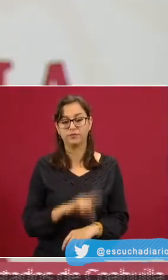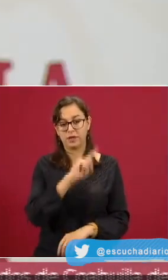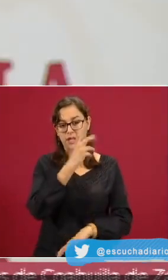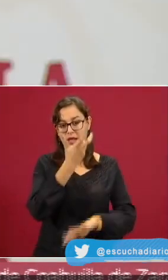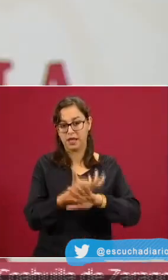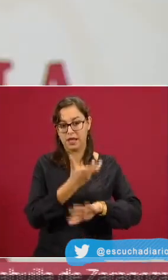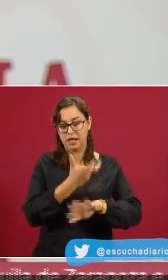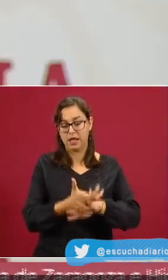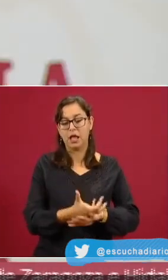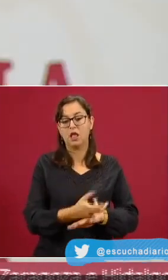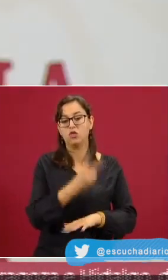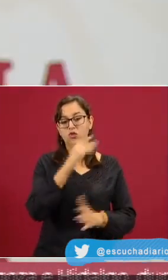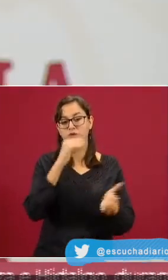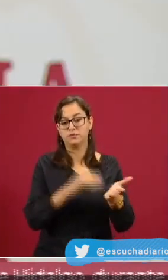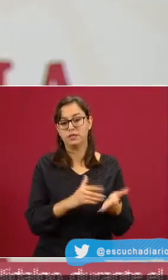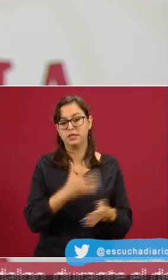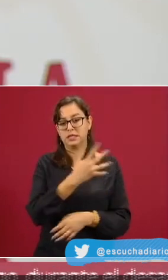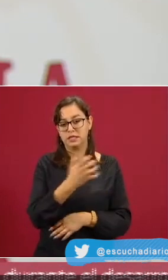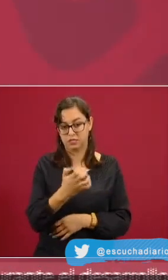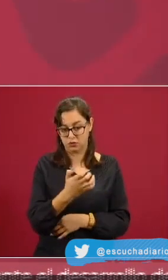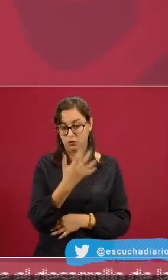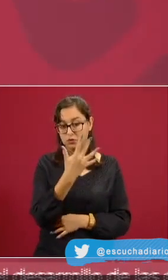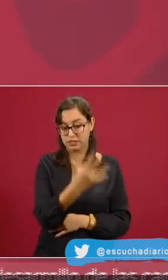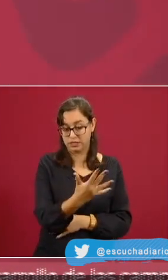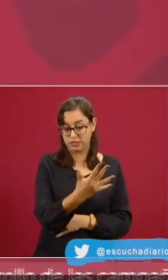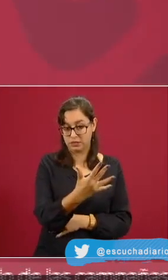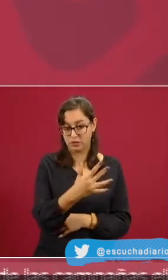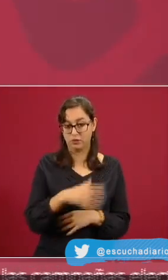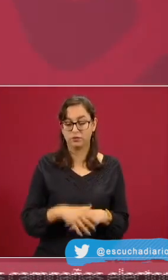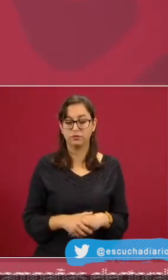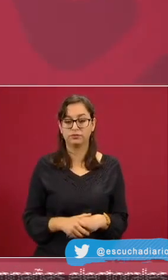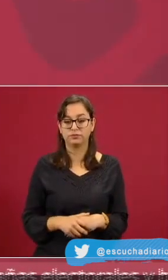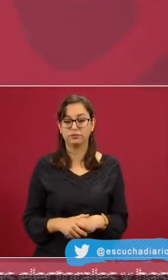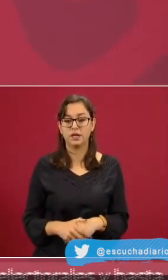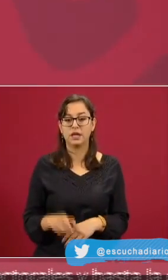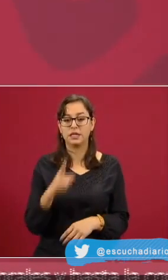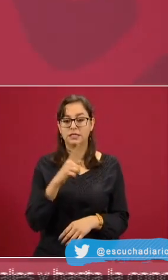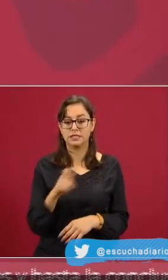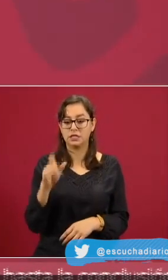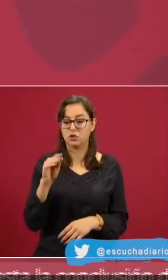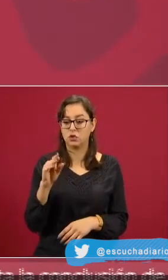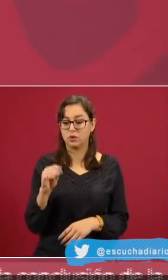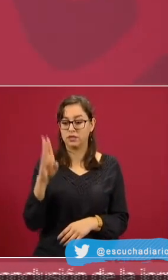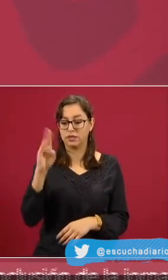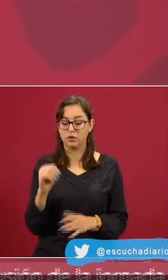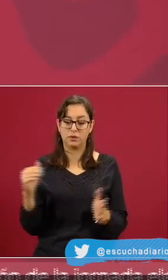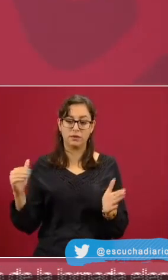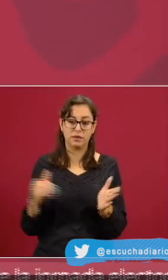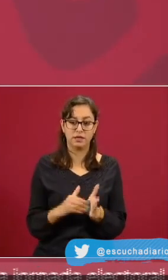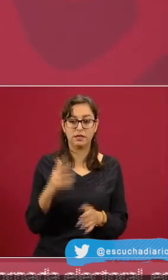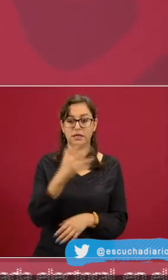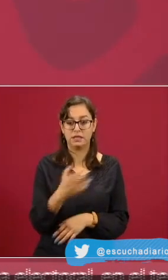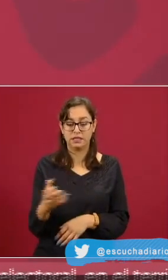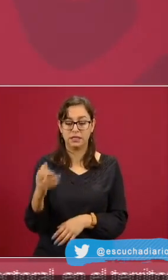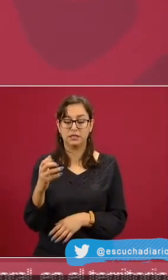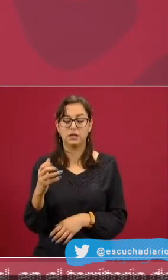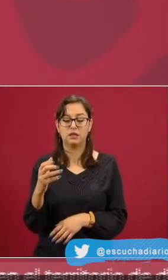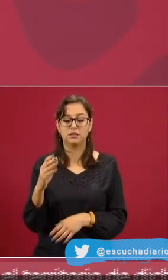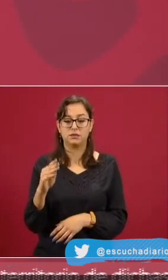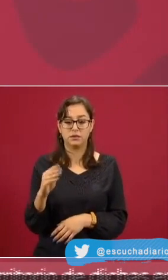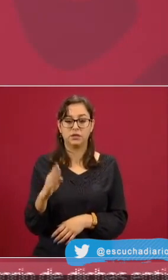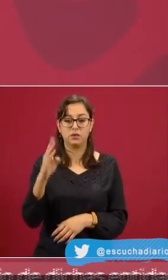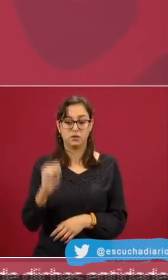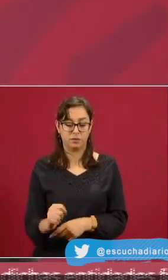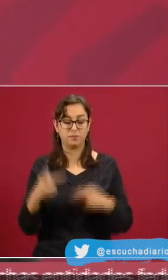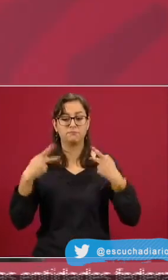participación al mecanismo COVAX, con lo que se garantiza el acceso a 51.6 millones de dosis de la vacuna. Además, hay